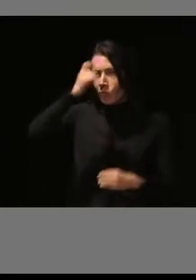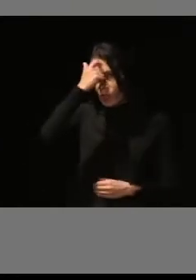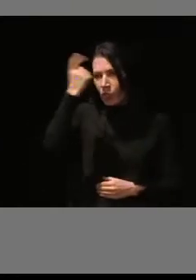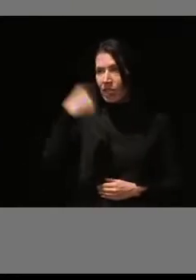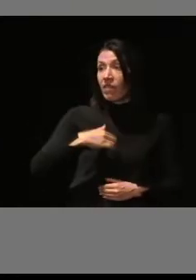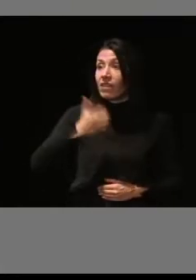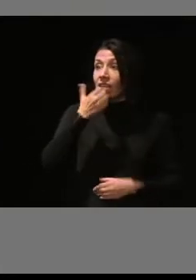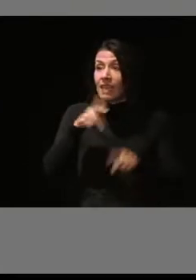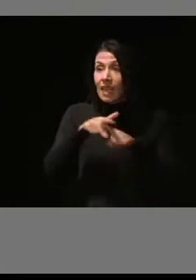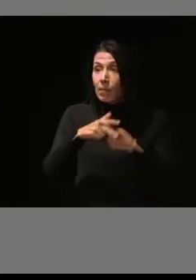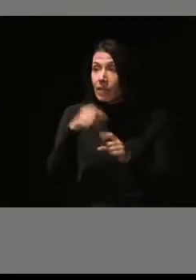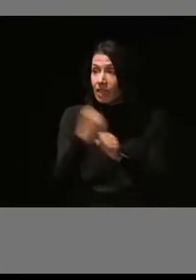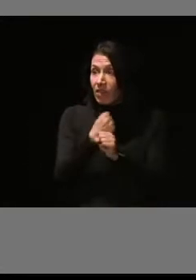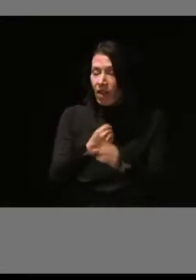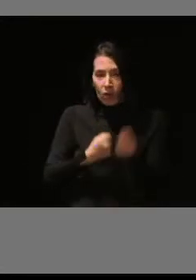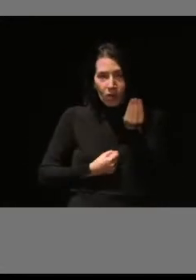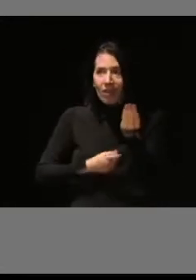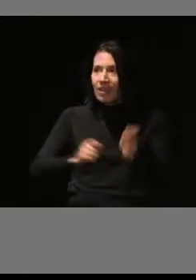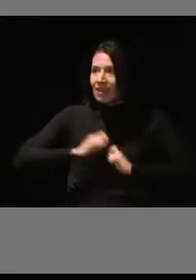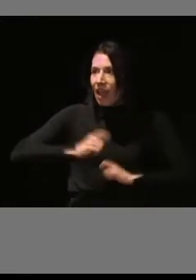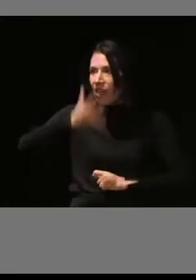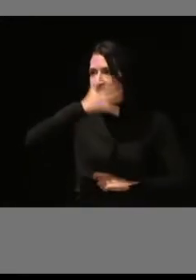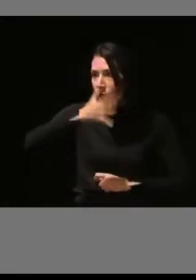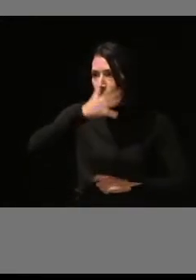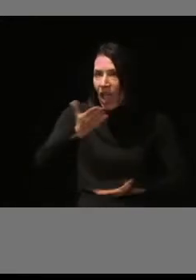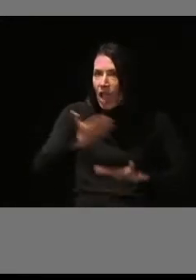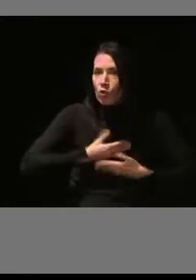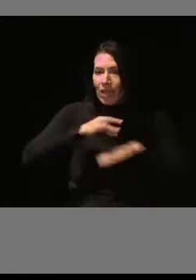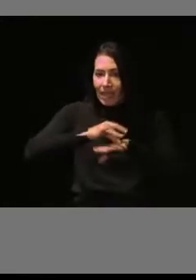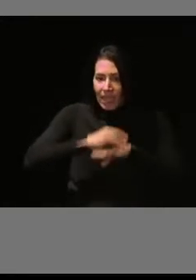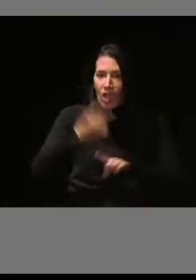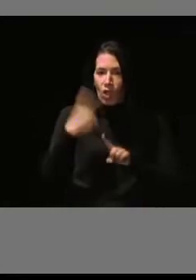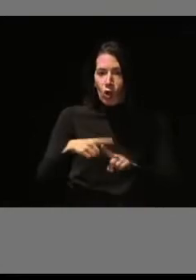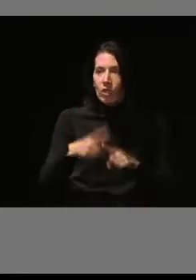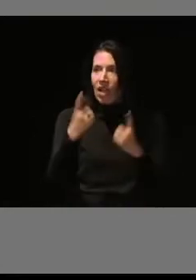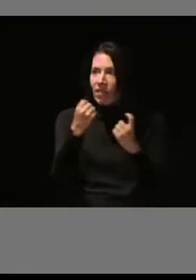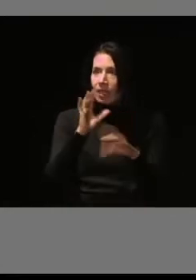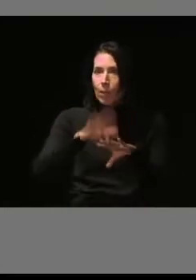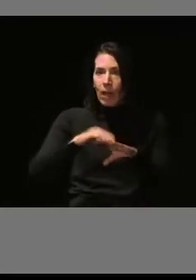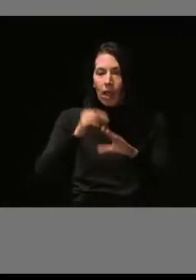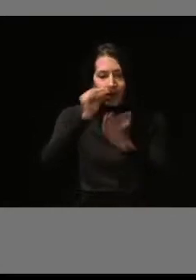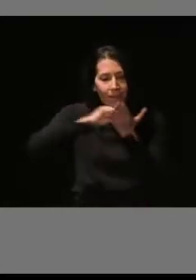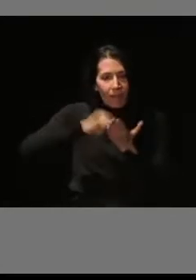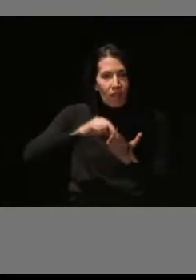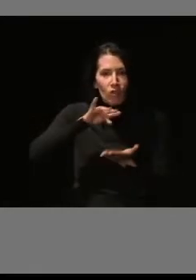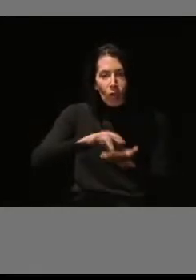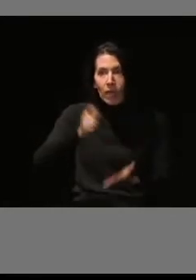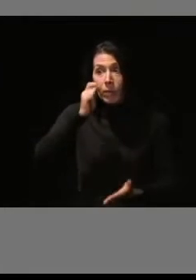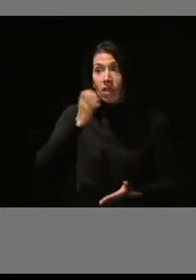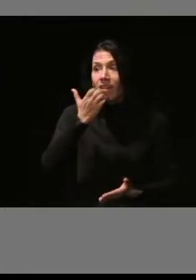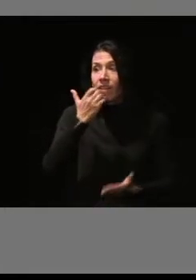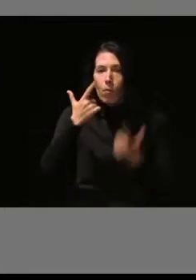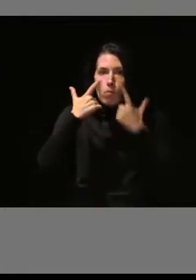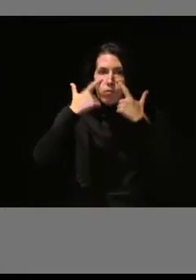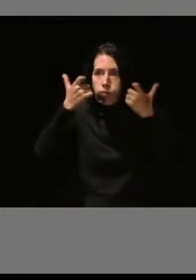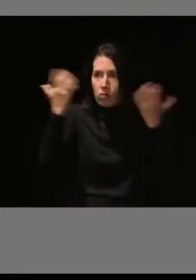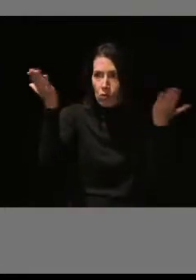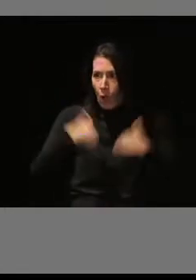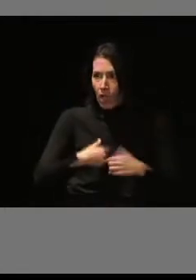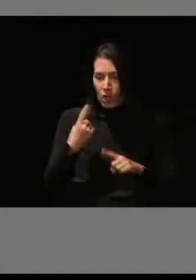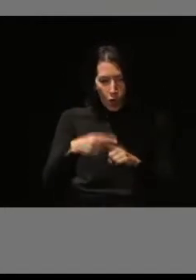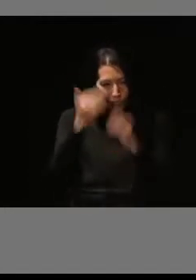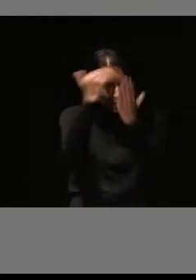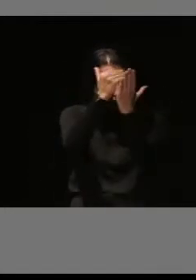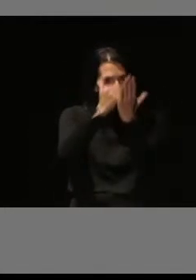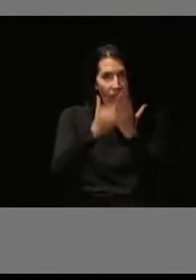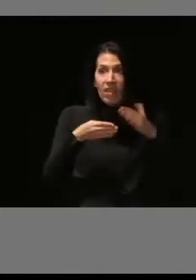herramienta de trabajo que te indica todo lo que debas tener en cuenta a hora de realizar una inspección, si no se ve de manera clara esos elementos